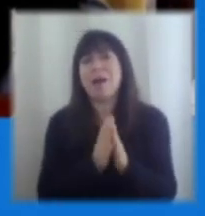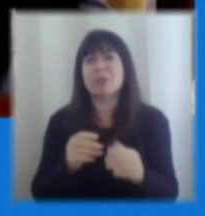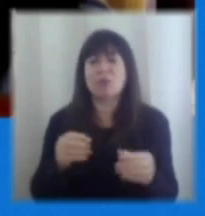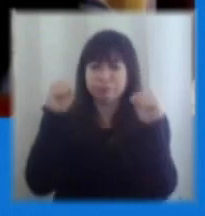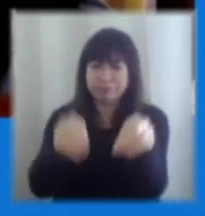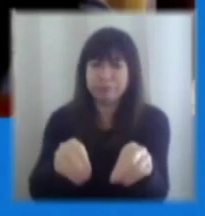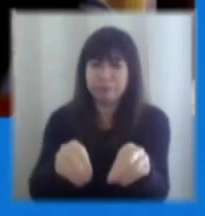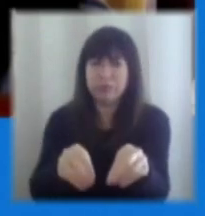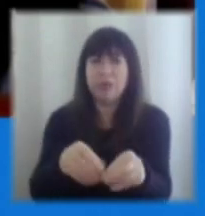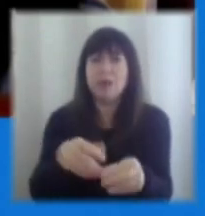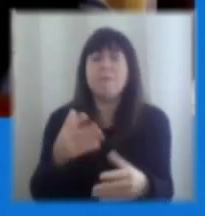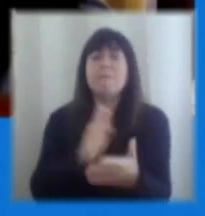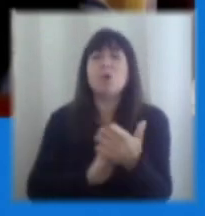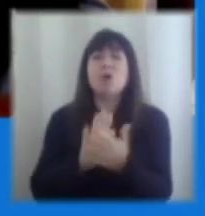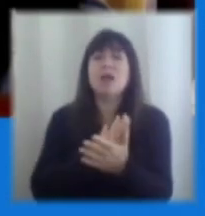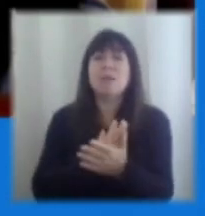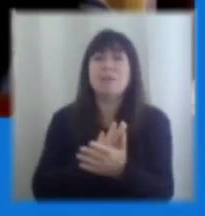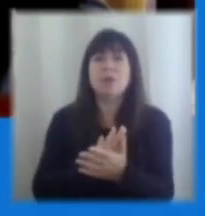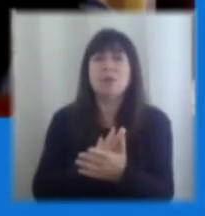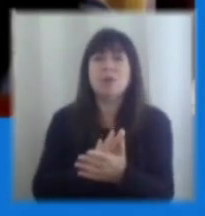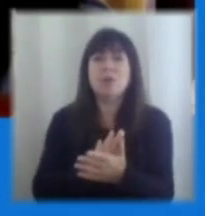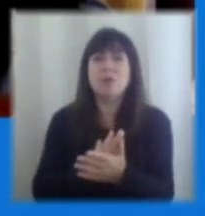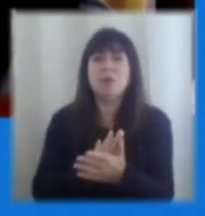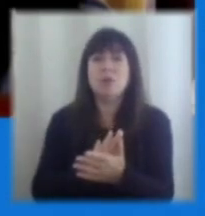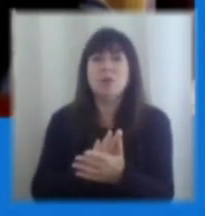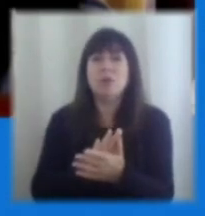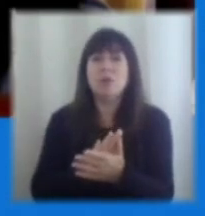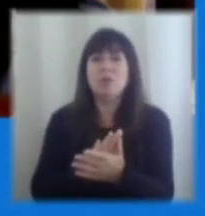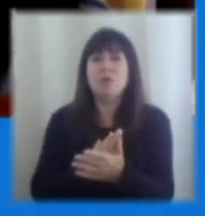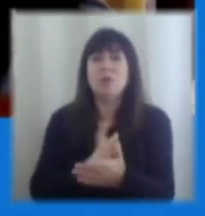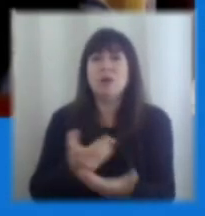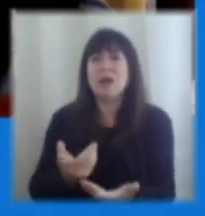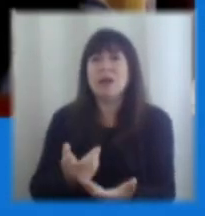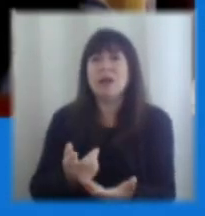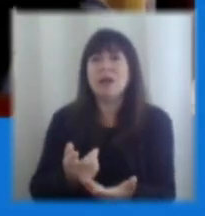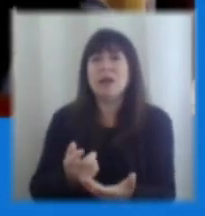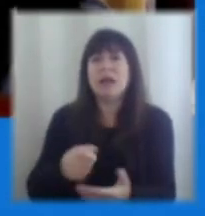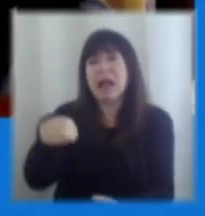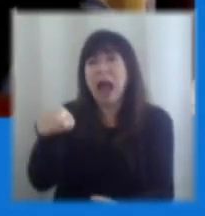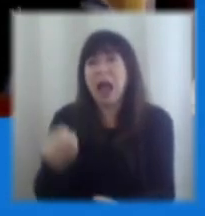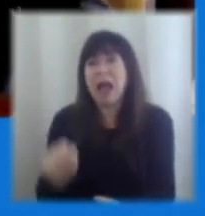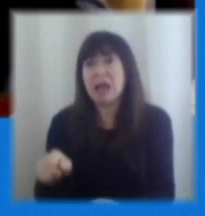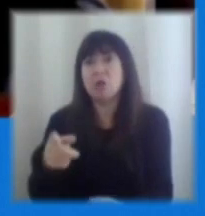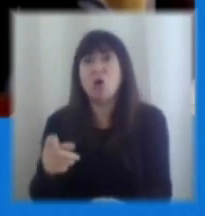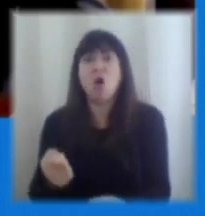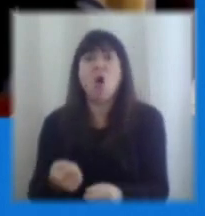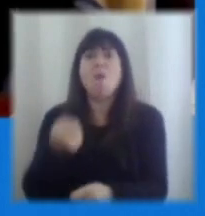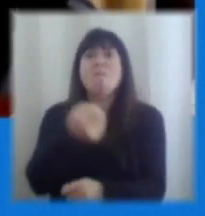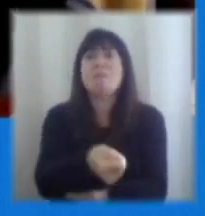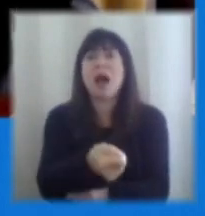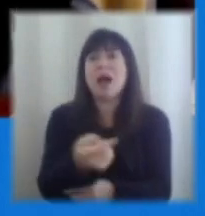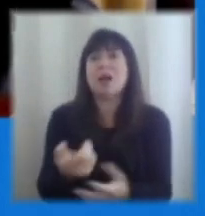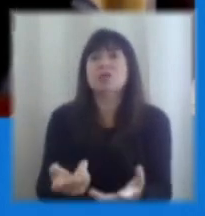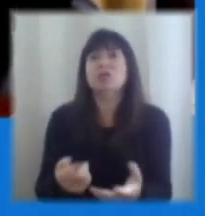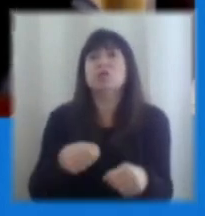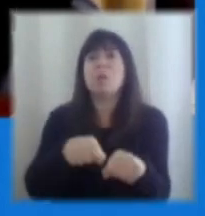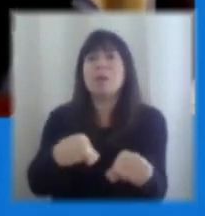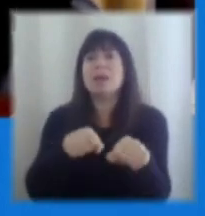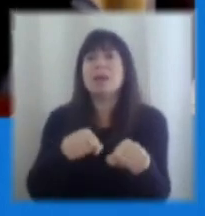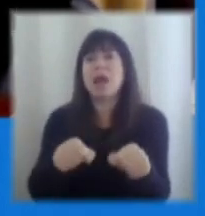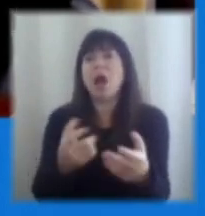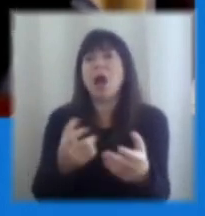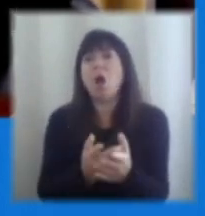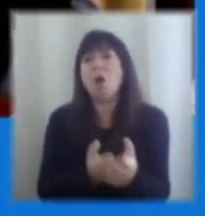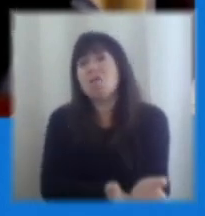por ejemplo vamos a tener que prescindir quizás de cajeras en supermercados y transformarlas en personas que organizan los pedidos que se ordenan vía las